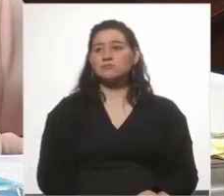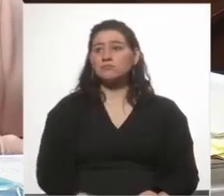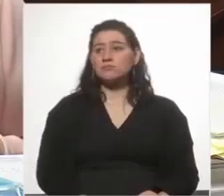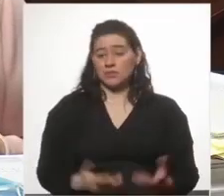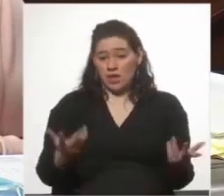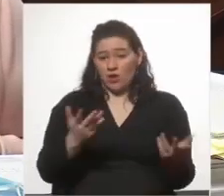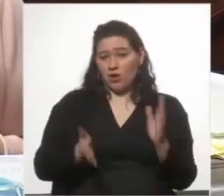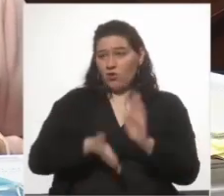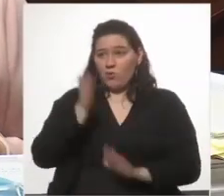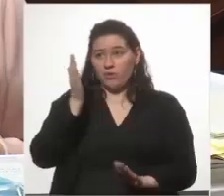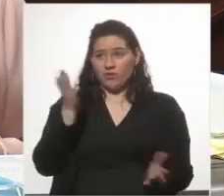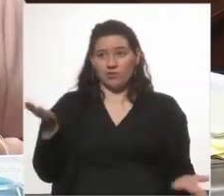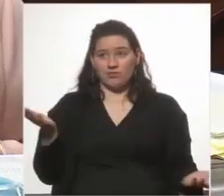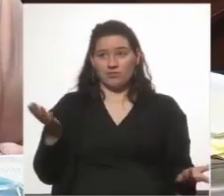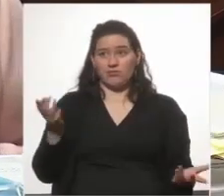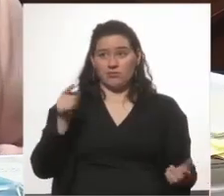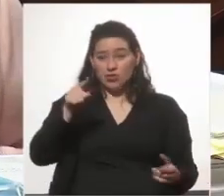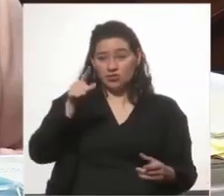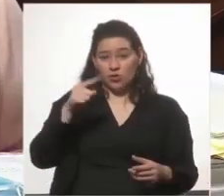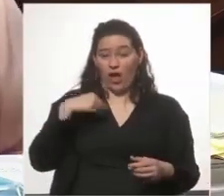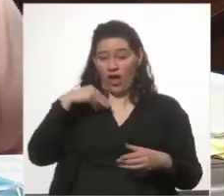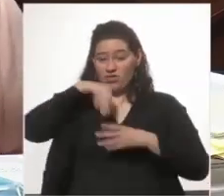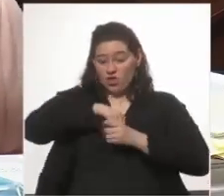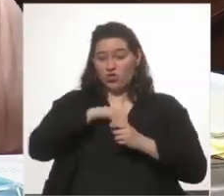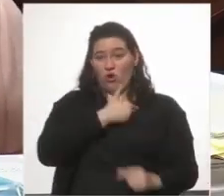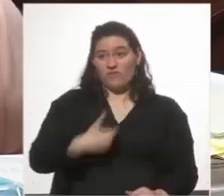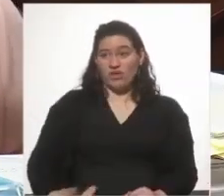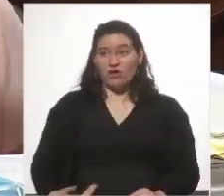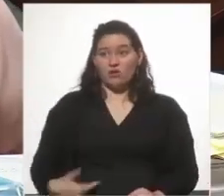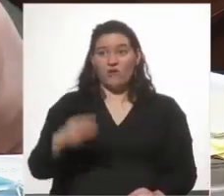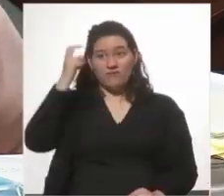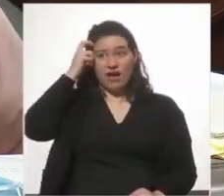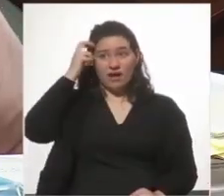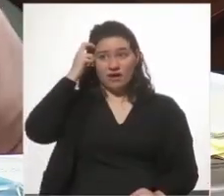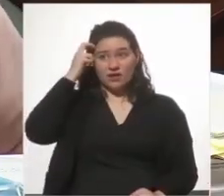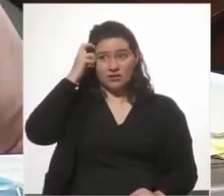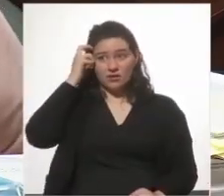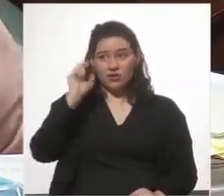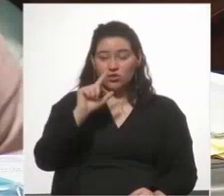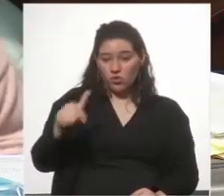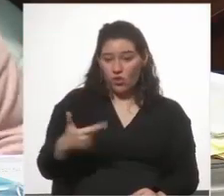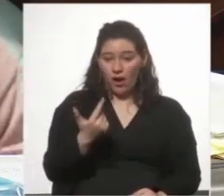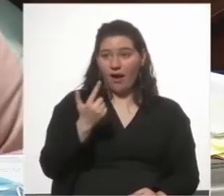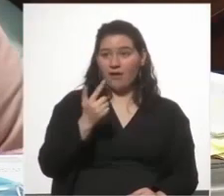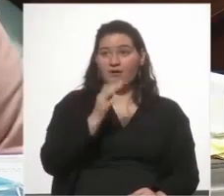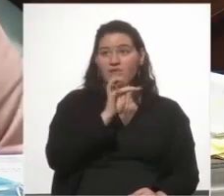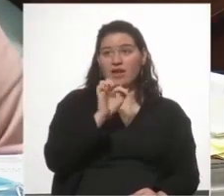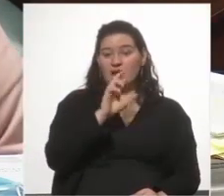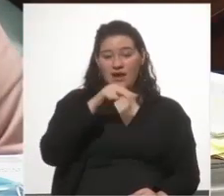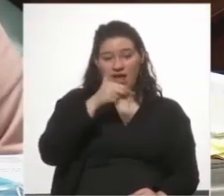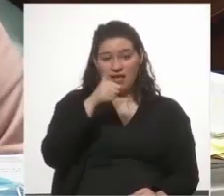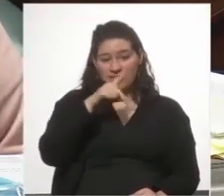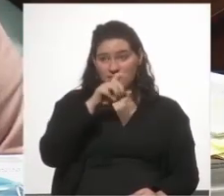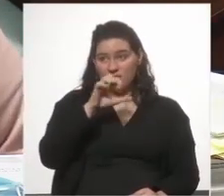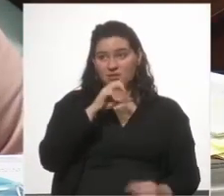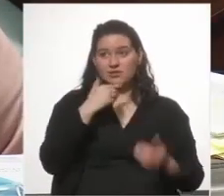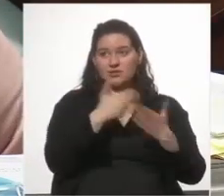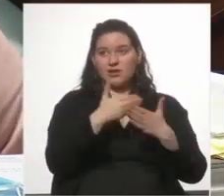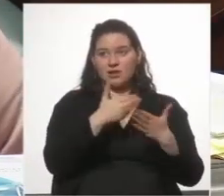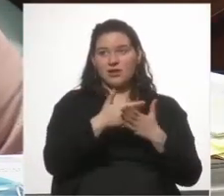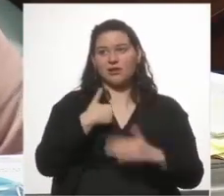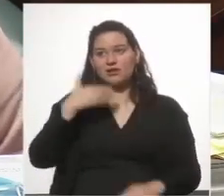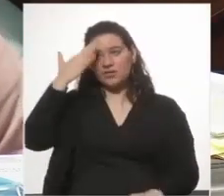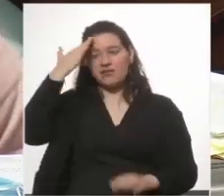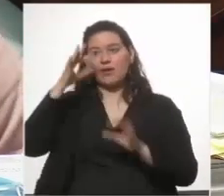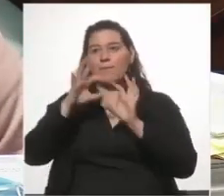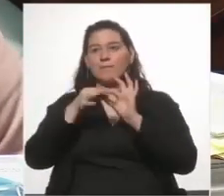no puede ir al San Juan, porque yo formé parte del gobierno de Vázquez. Y si no teníamos a Gonzalo Fernández cerca, ya sabíamos que los